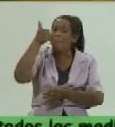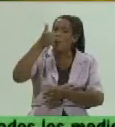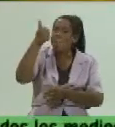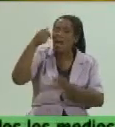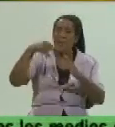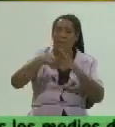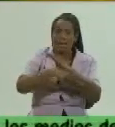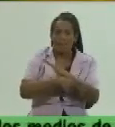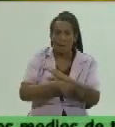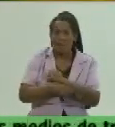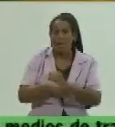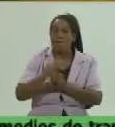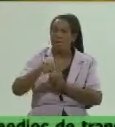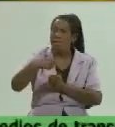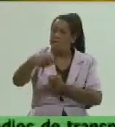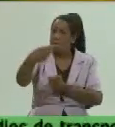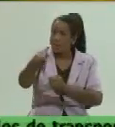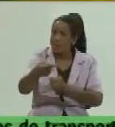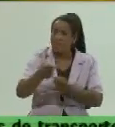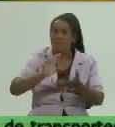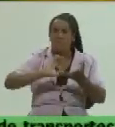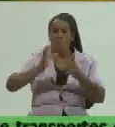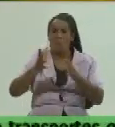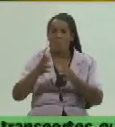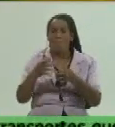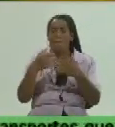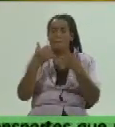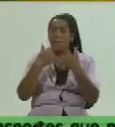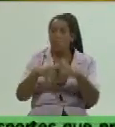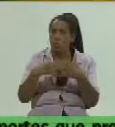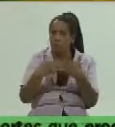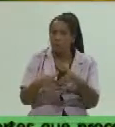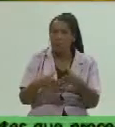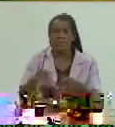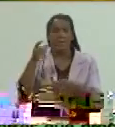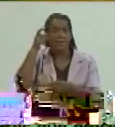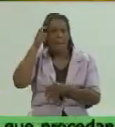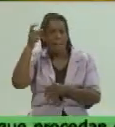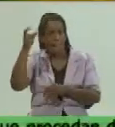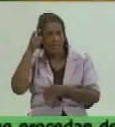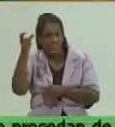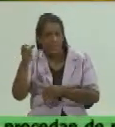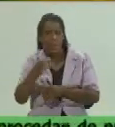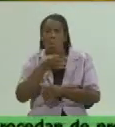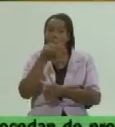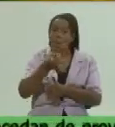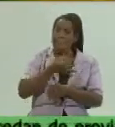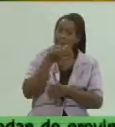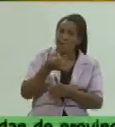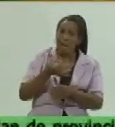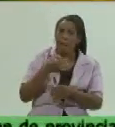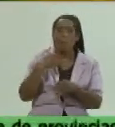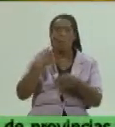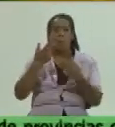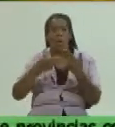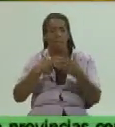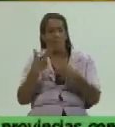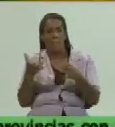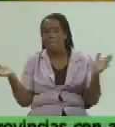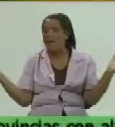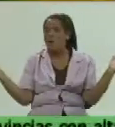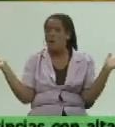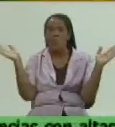reuniones en todas las formas productivas con los campesinos explicándole bien cómo hacer todo esto para que no haya